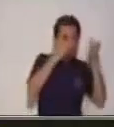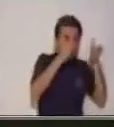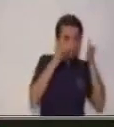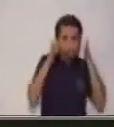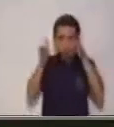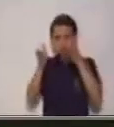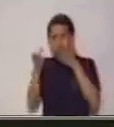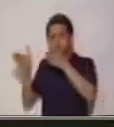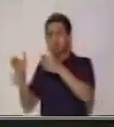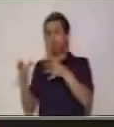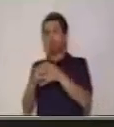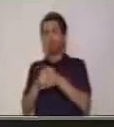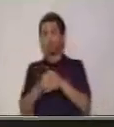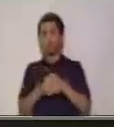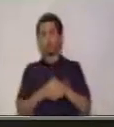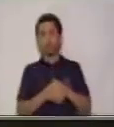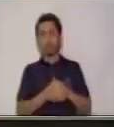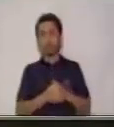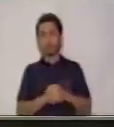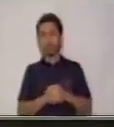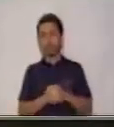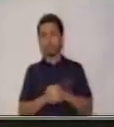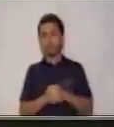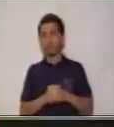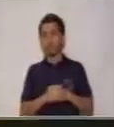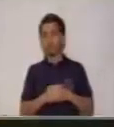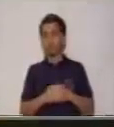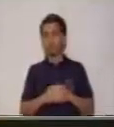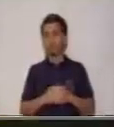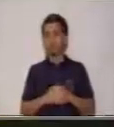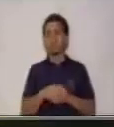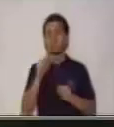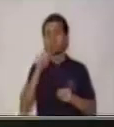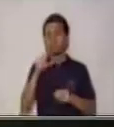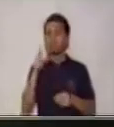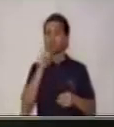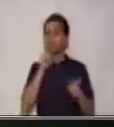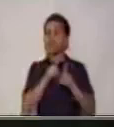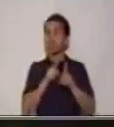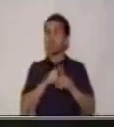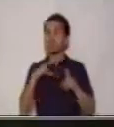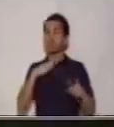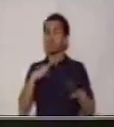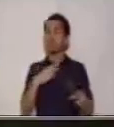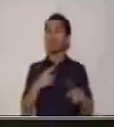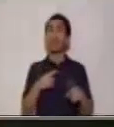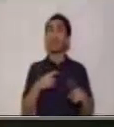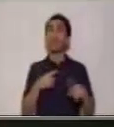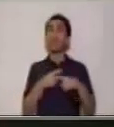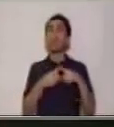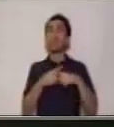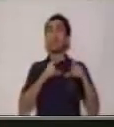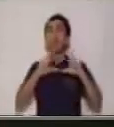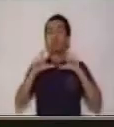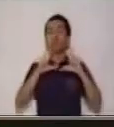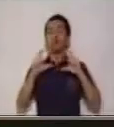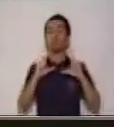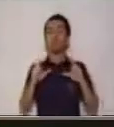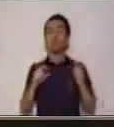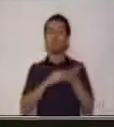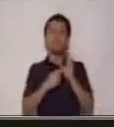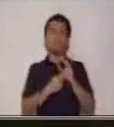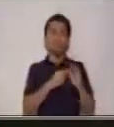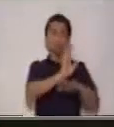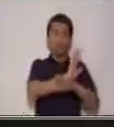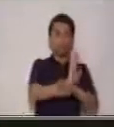los grupos sociales. Y se vale de los medios de comunicación para llegar a mayor cantidad de receptores. Por